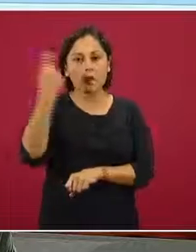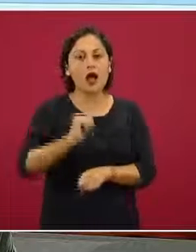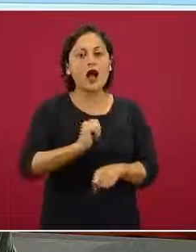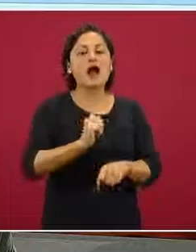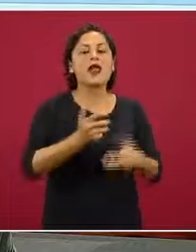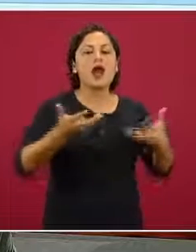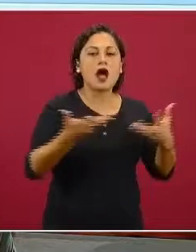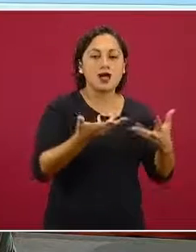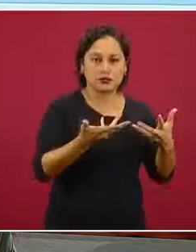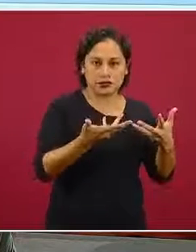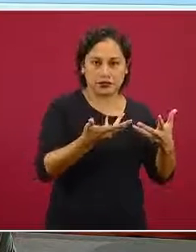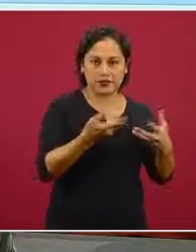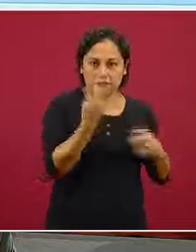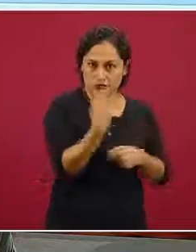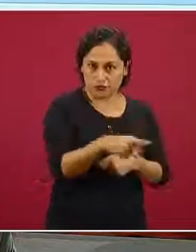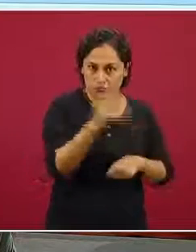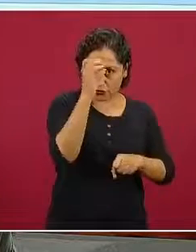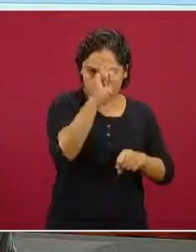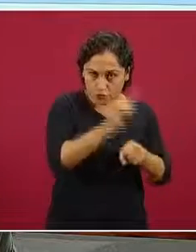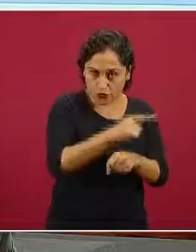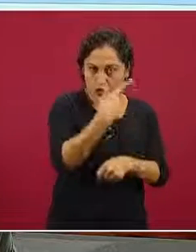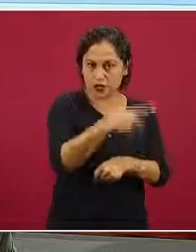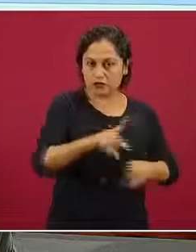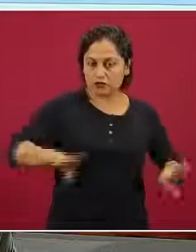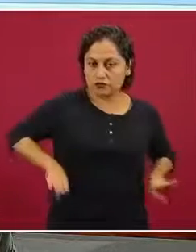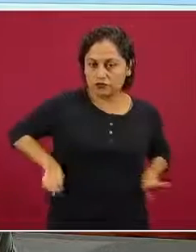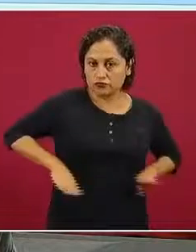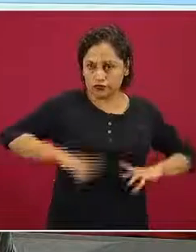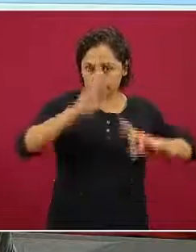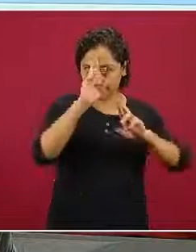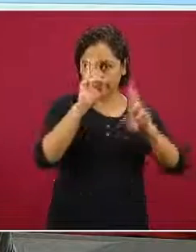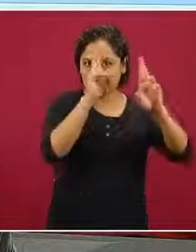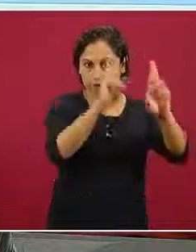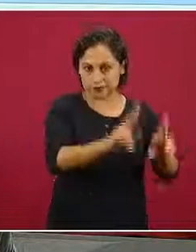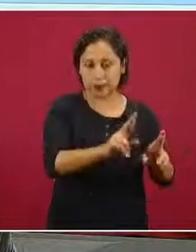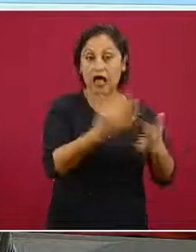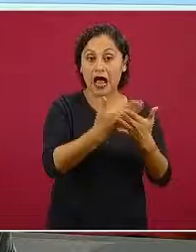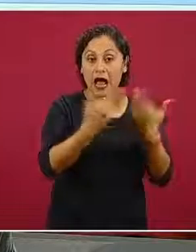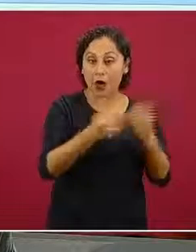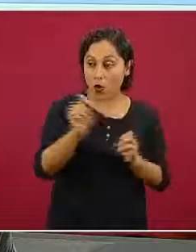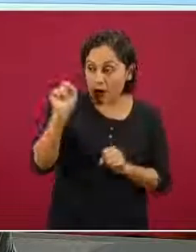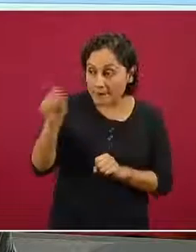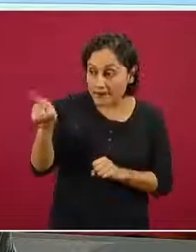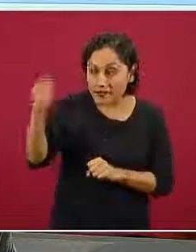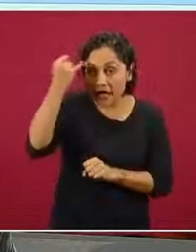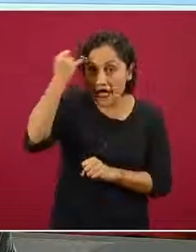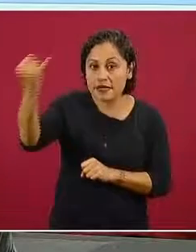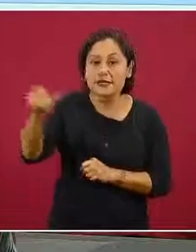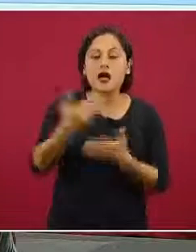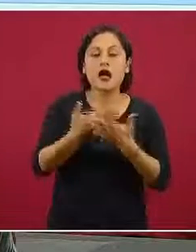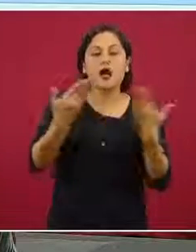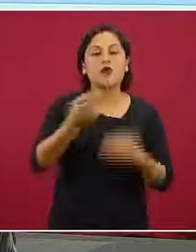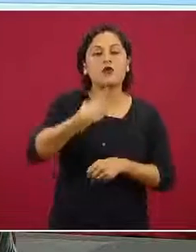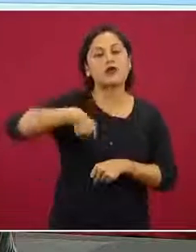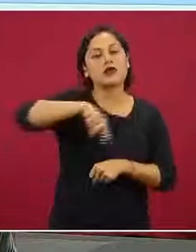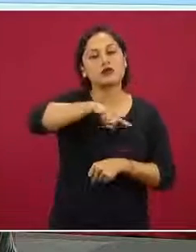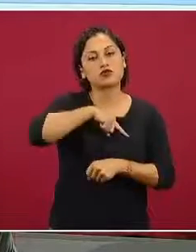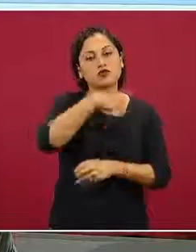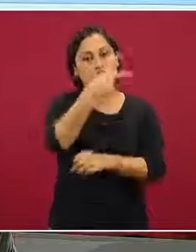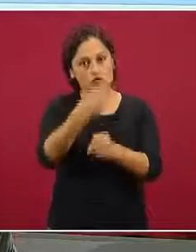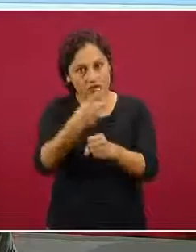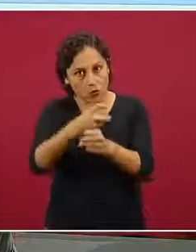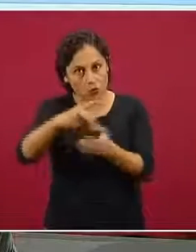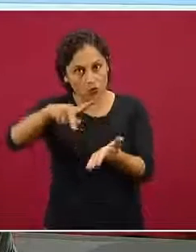nos estamos moviendo en el grupo de trabajo para desarrollar una segunda fase de estas canastas regionales. La siguiente, por favor.